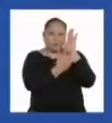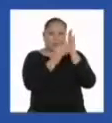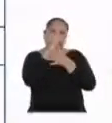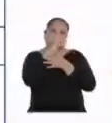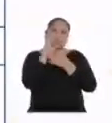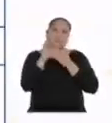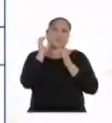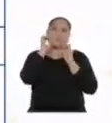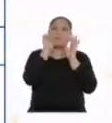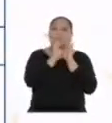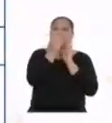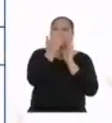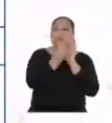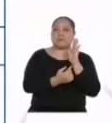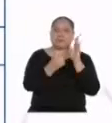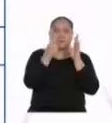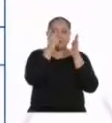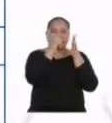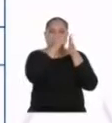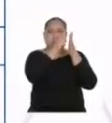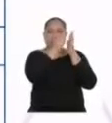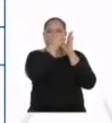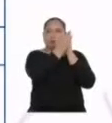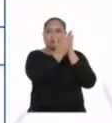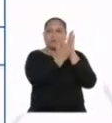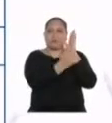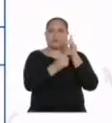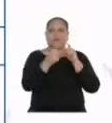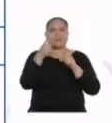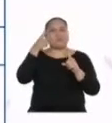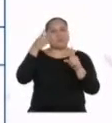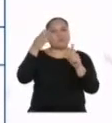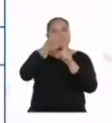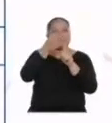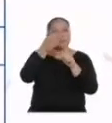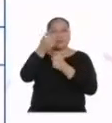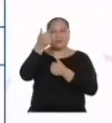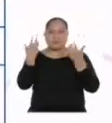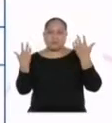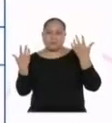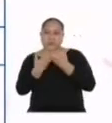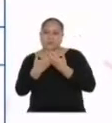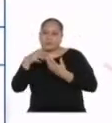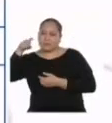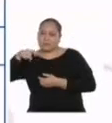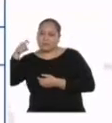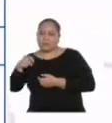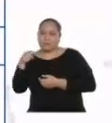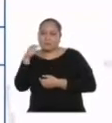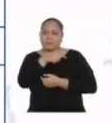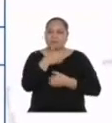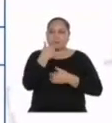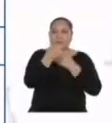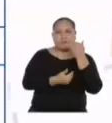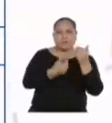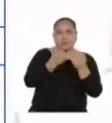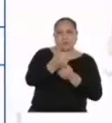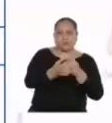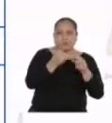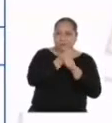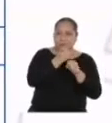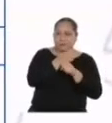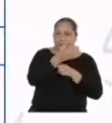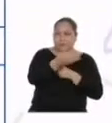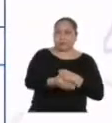como... 1. Identificar la relación entre las necesidades y el proceso productivo.